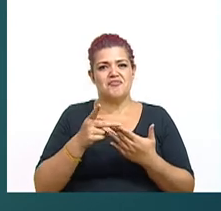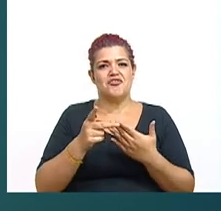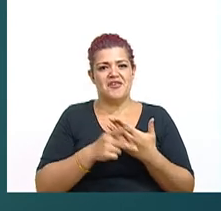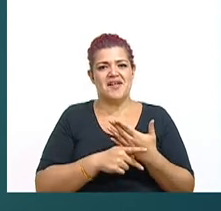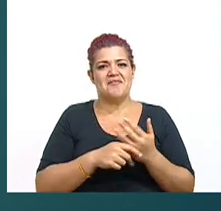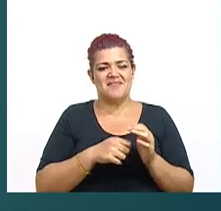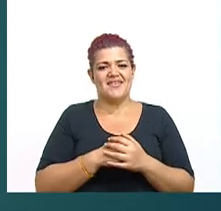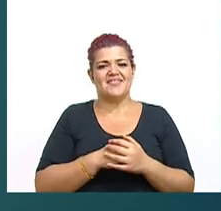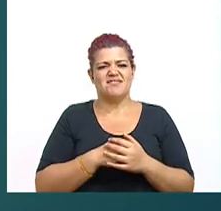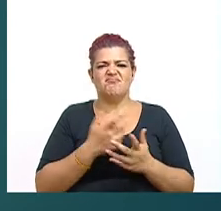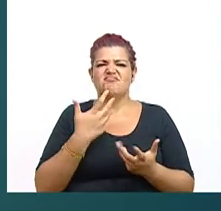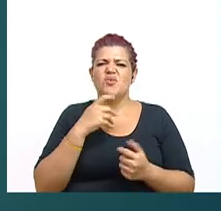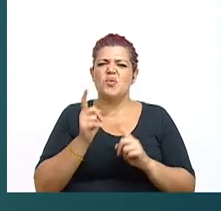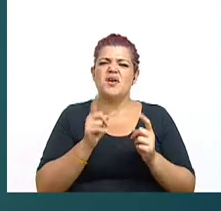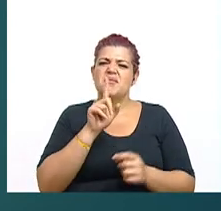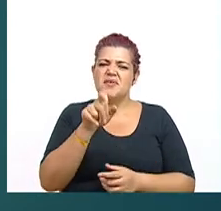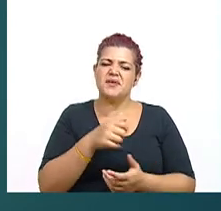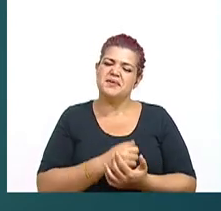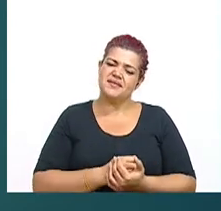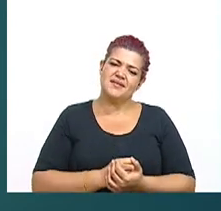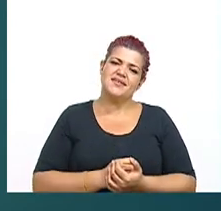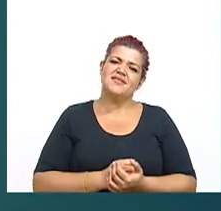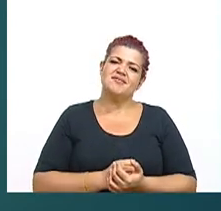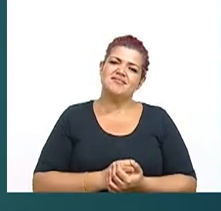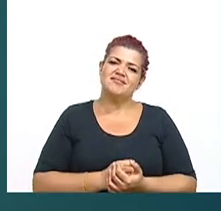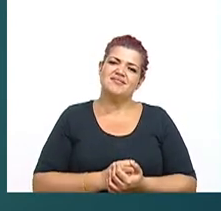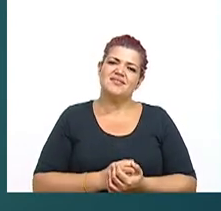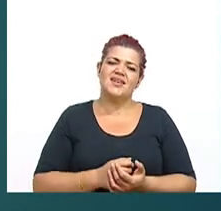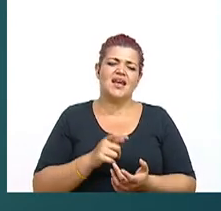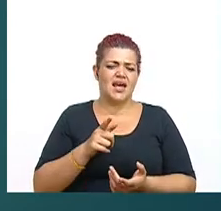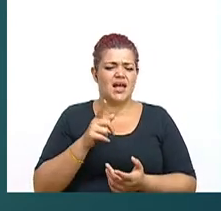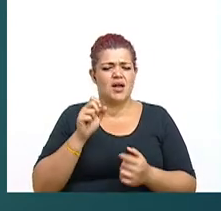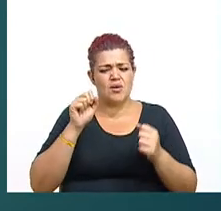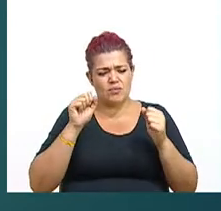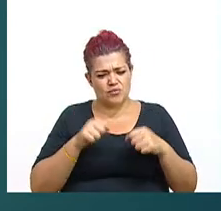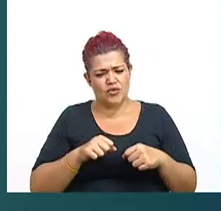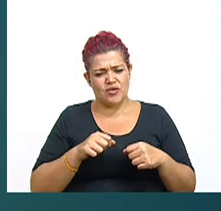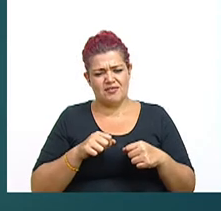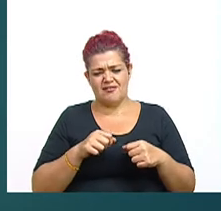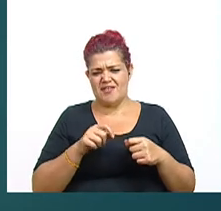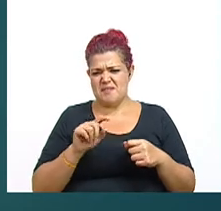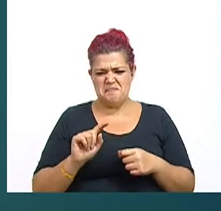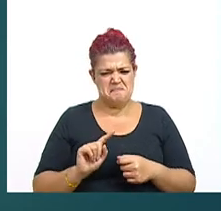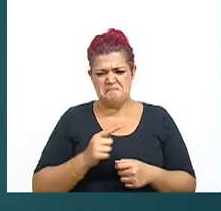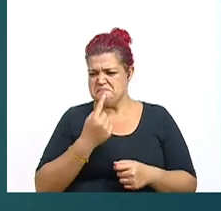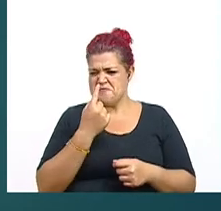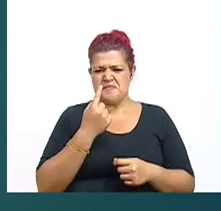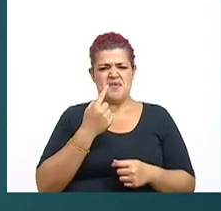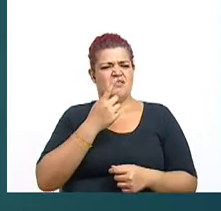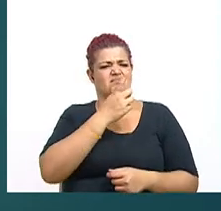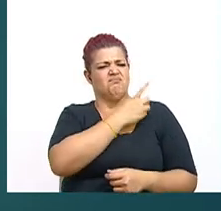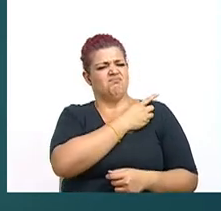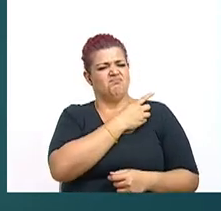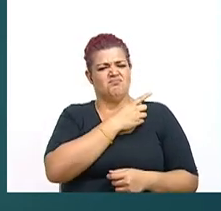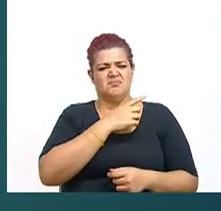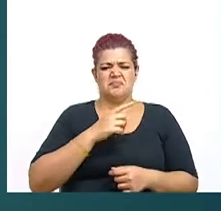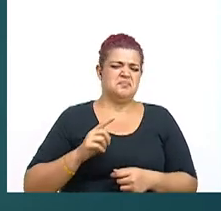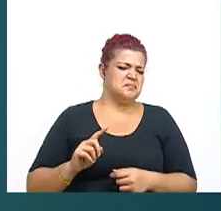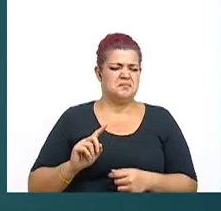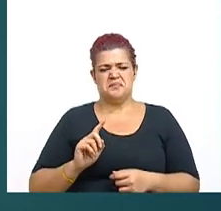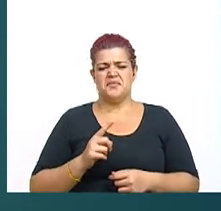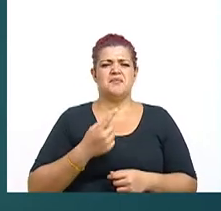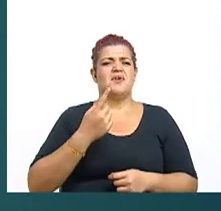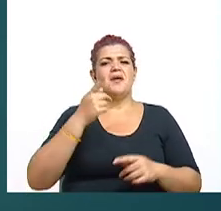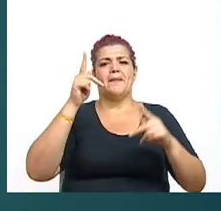bonito sería. ¿Qué le preguntarían a don Luis Demetrio Tinoco que tuvo la oportunidad de ser el primer rector y la primera